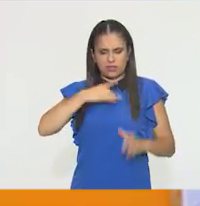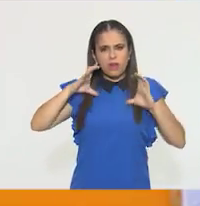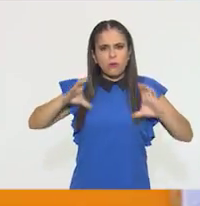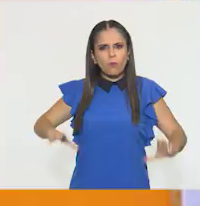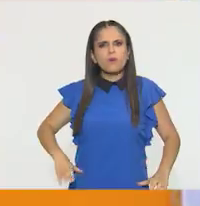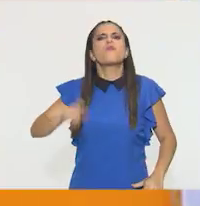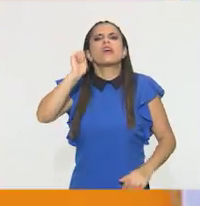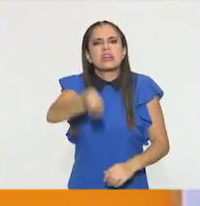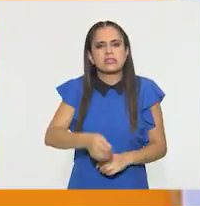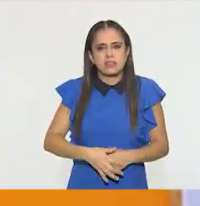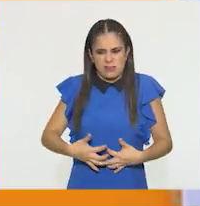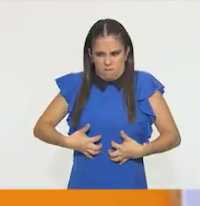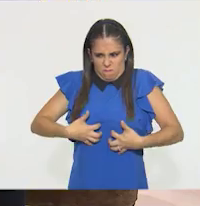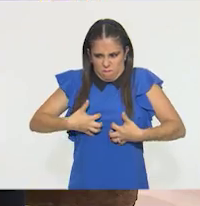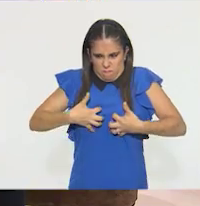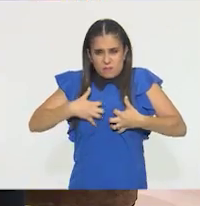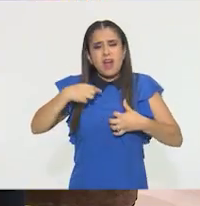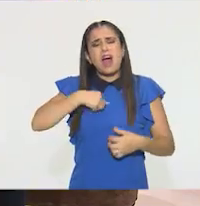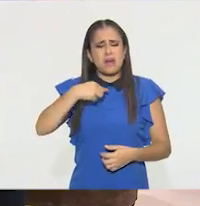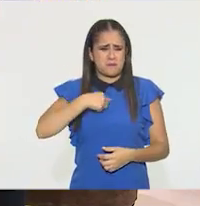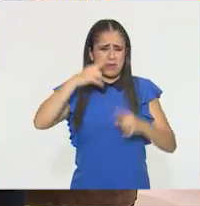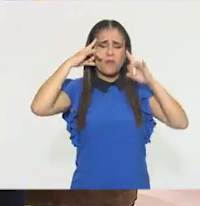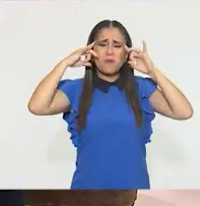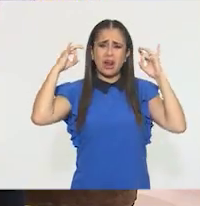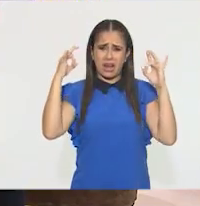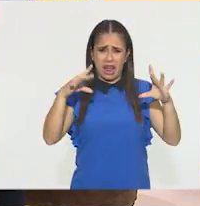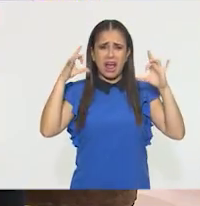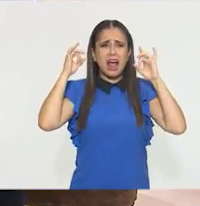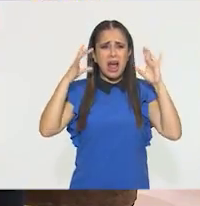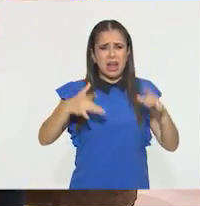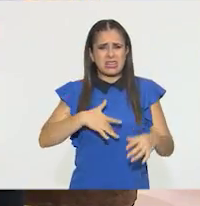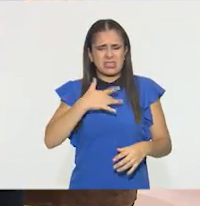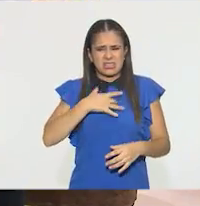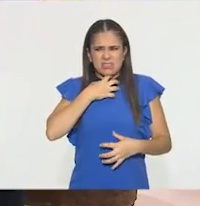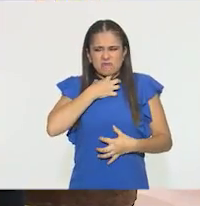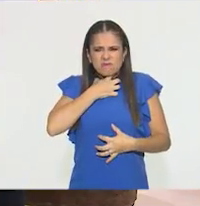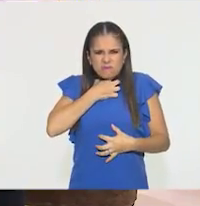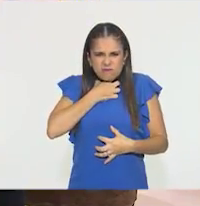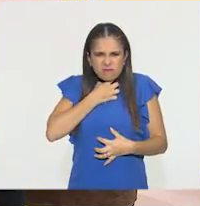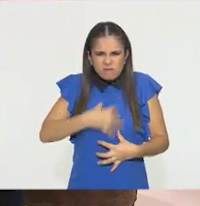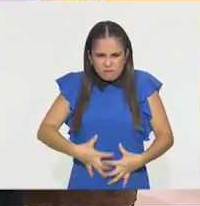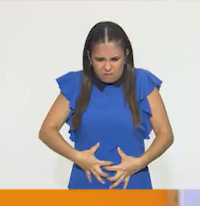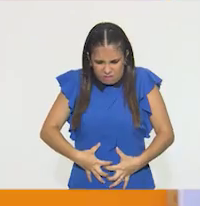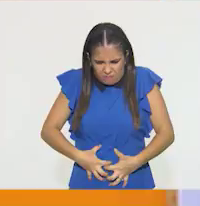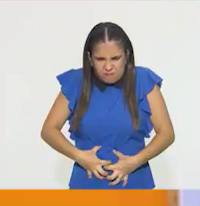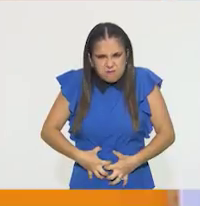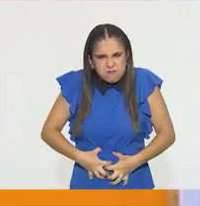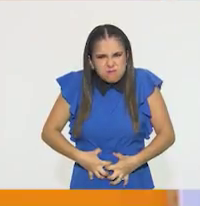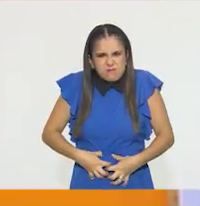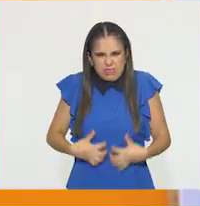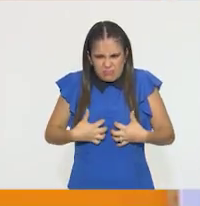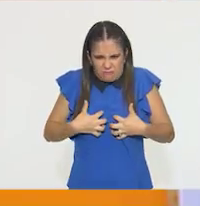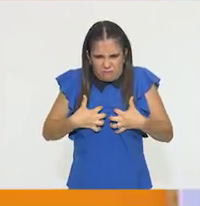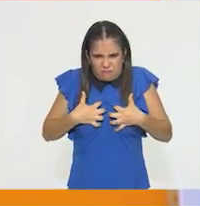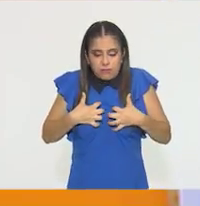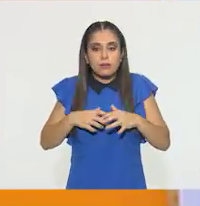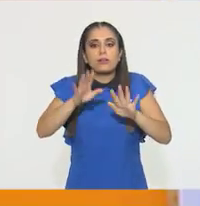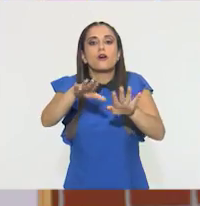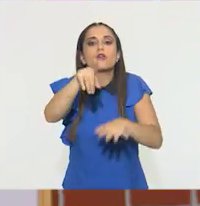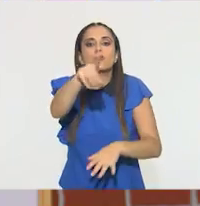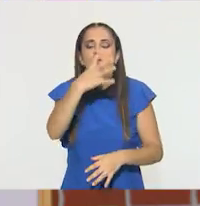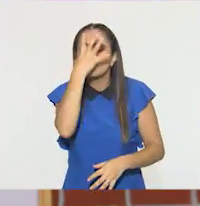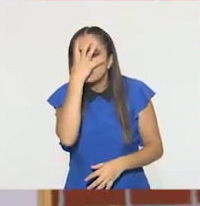A veces me duele la cabeza. Y a veces siento aquí en la garganta algo raro. Y en el estómago también se me cierra. Cuando estás triste,